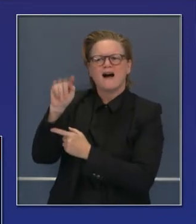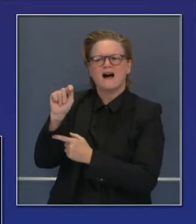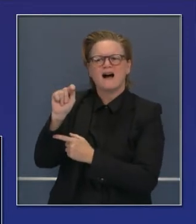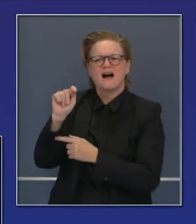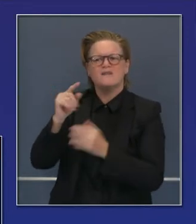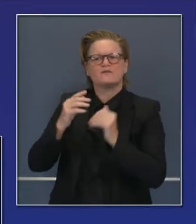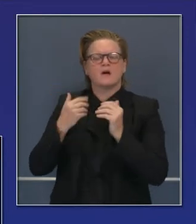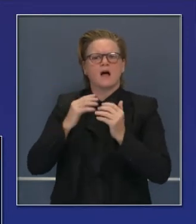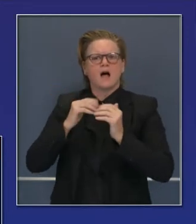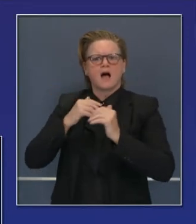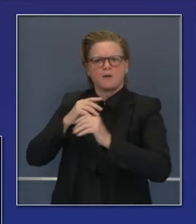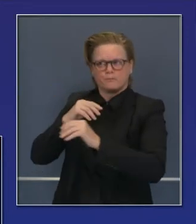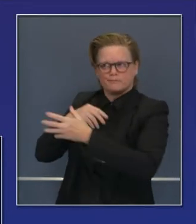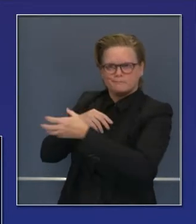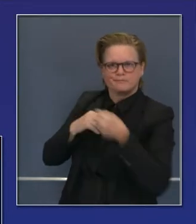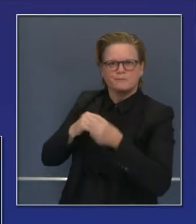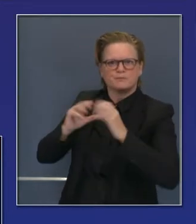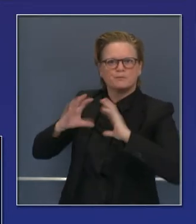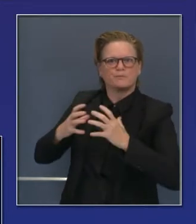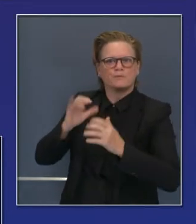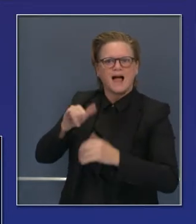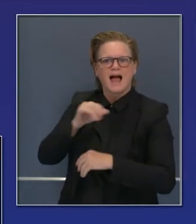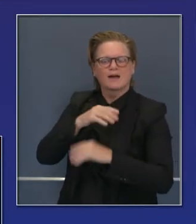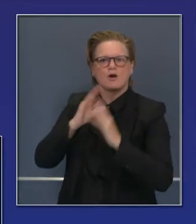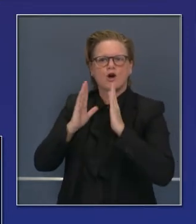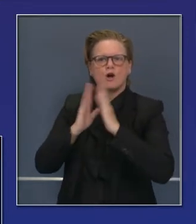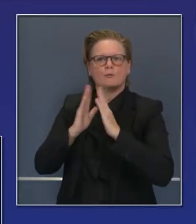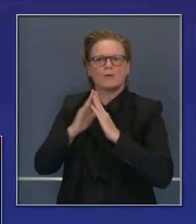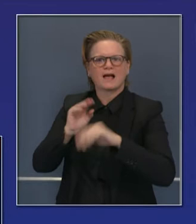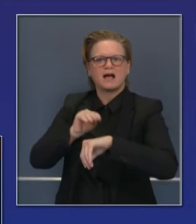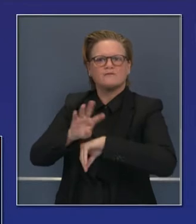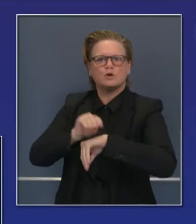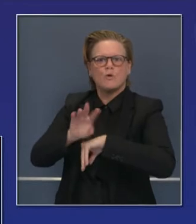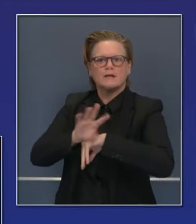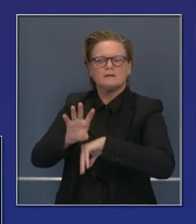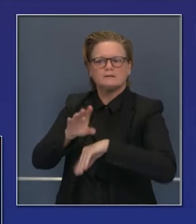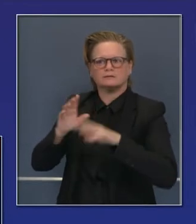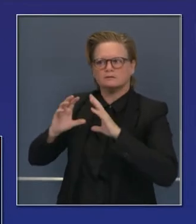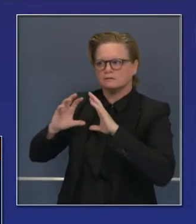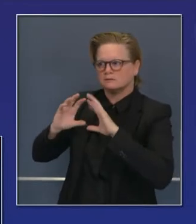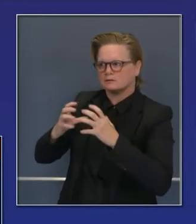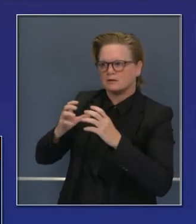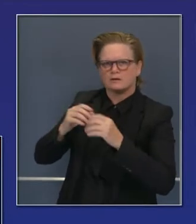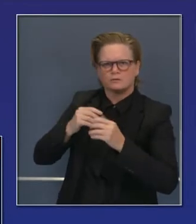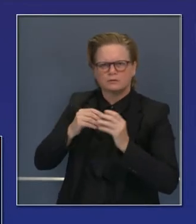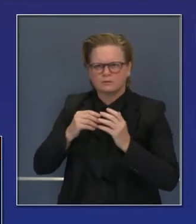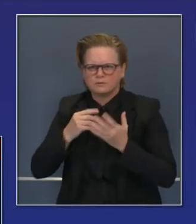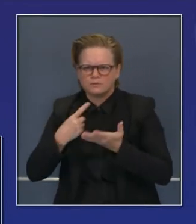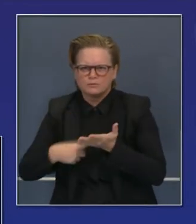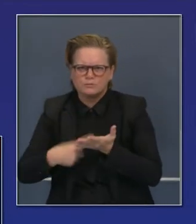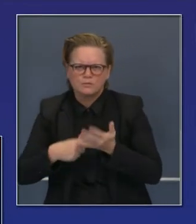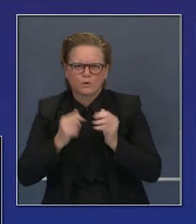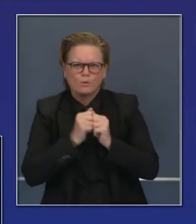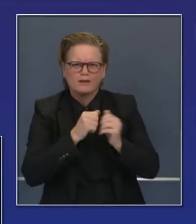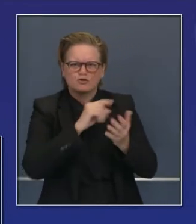el comité consultorio para hablar de los matices, las subcategorías, las prioridades